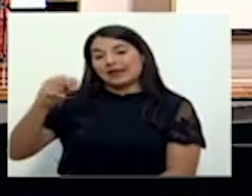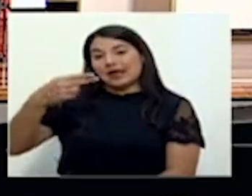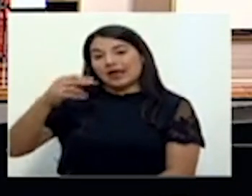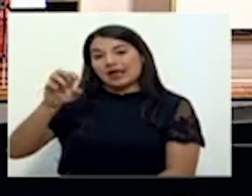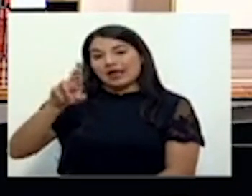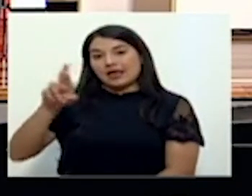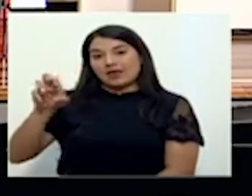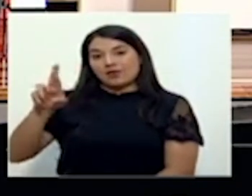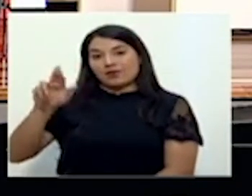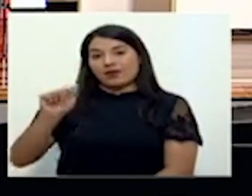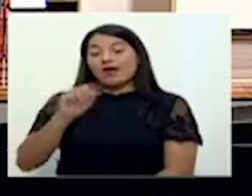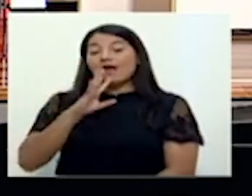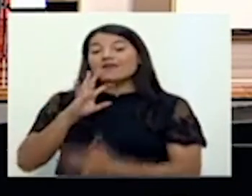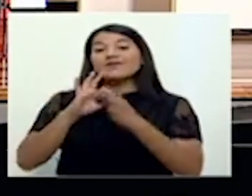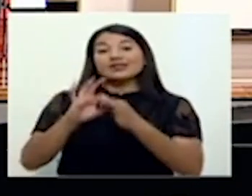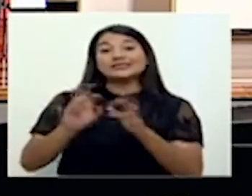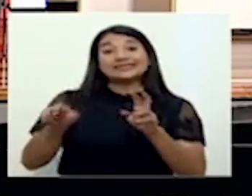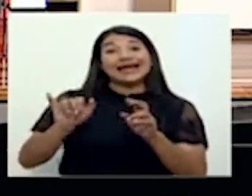de alertas tempranas.